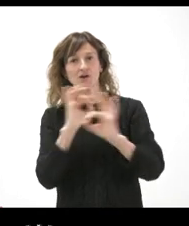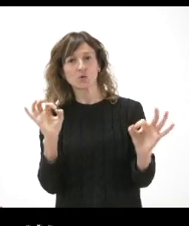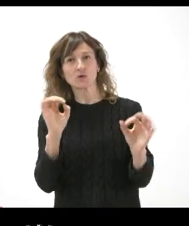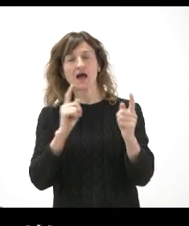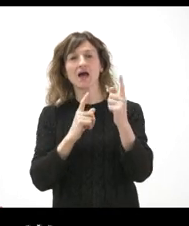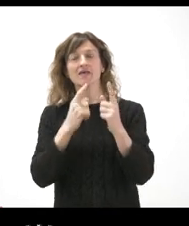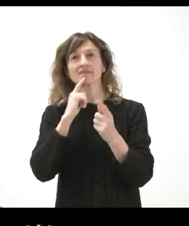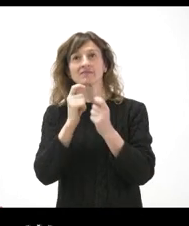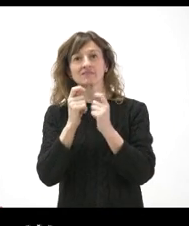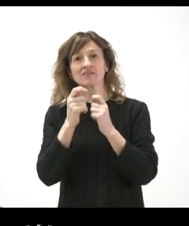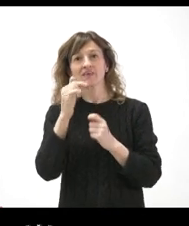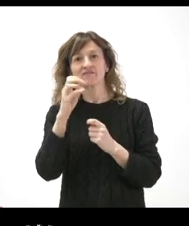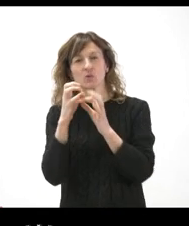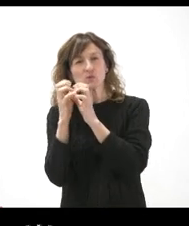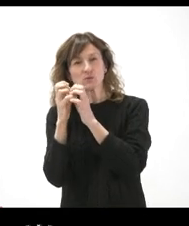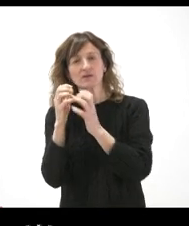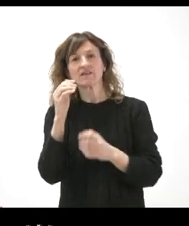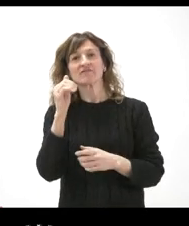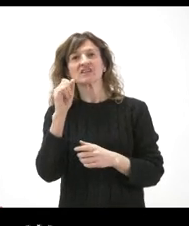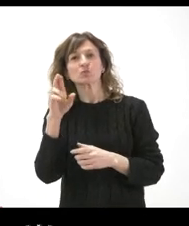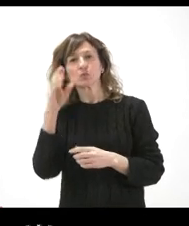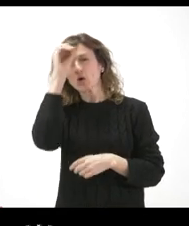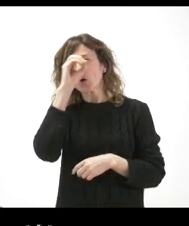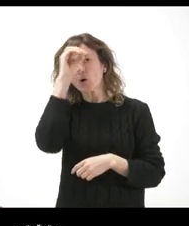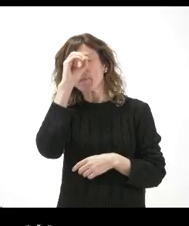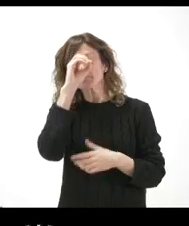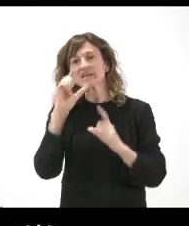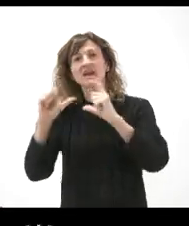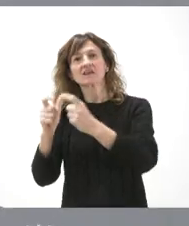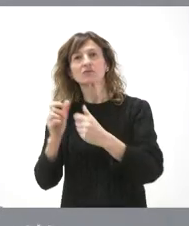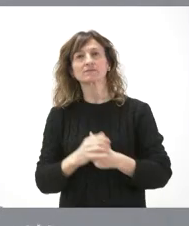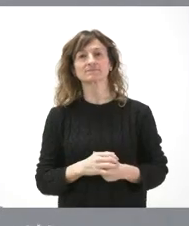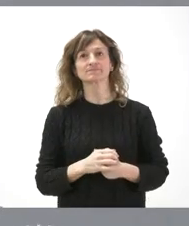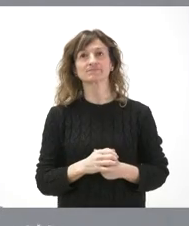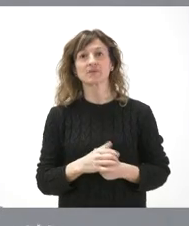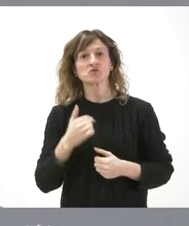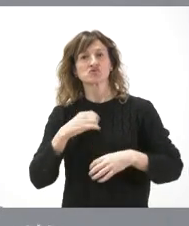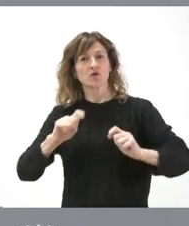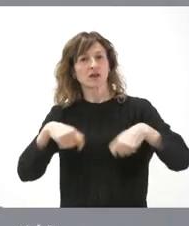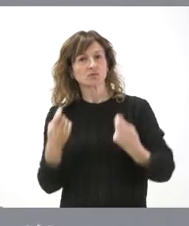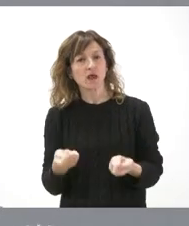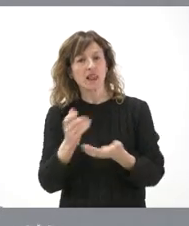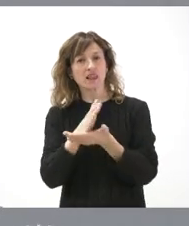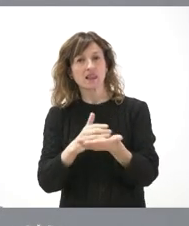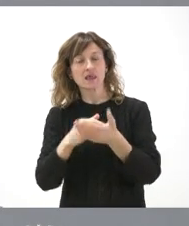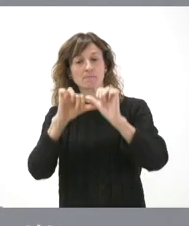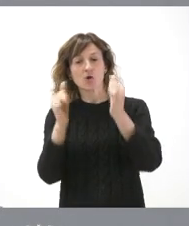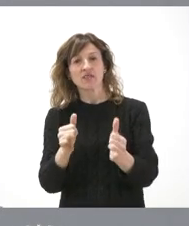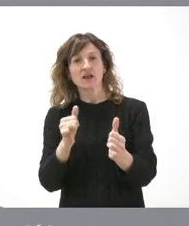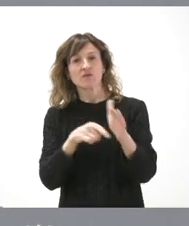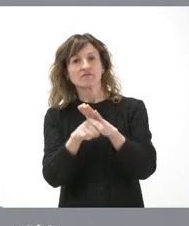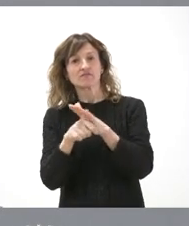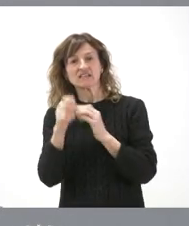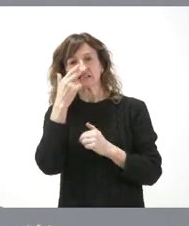medios la conjura de Fitur. No sé qué opina de esta reunión. Yo encuentro natural que cada comunidad en el modelo de financiación pueda defender sus